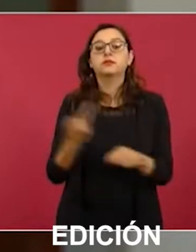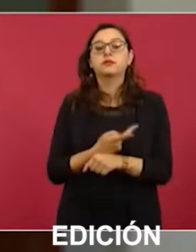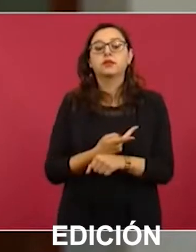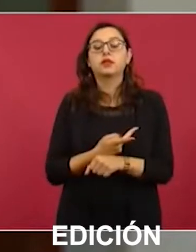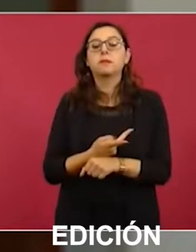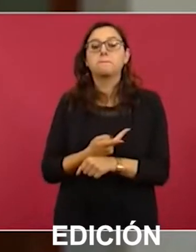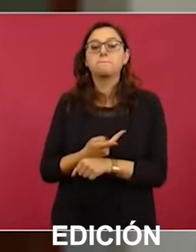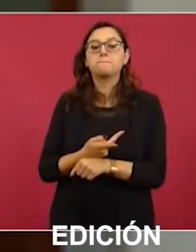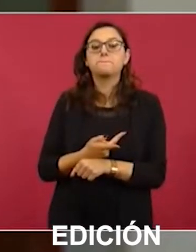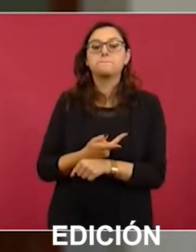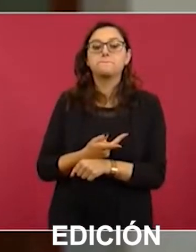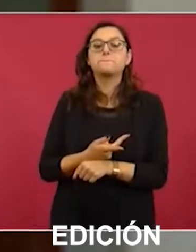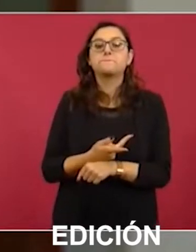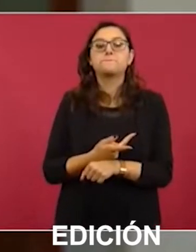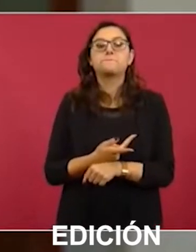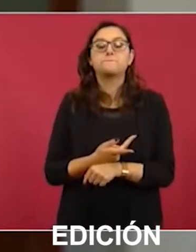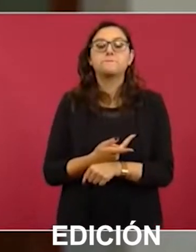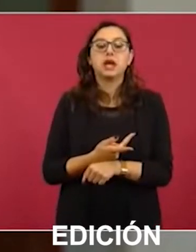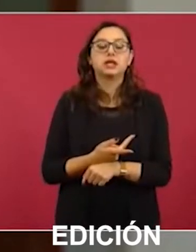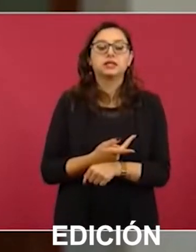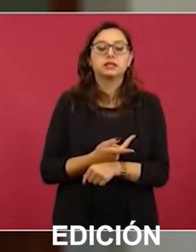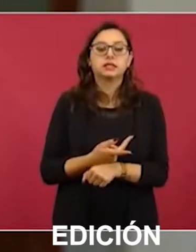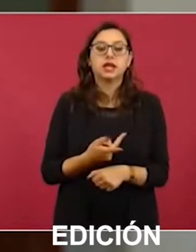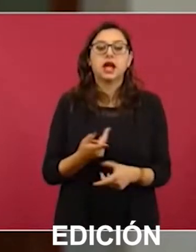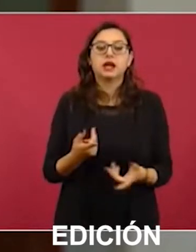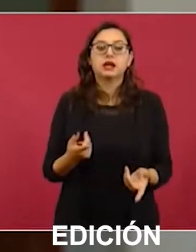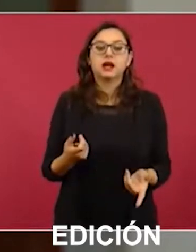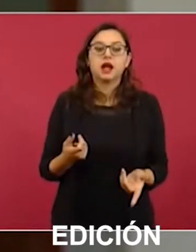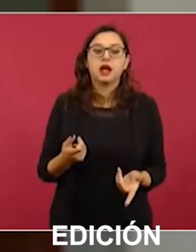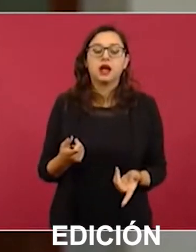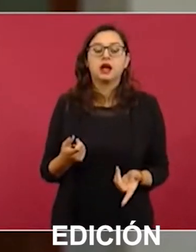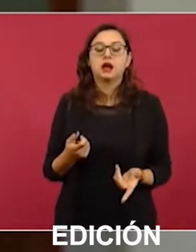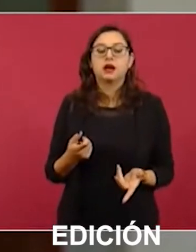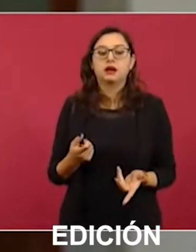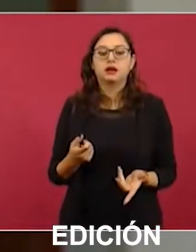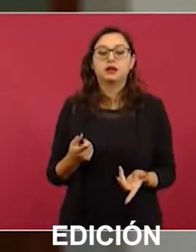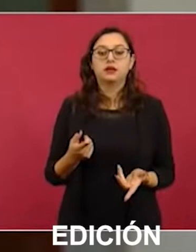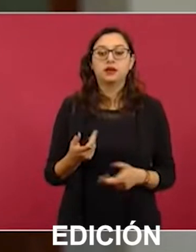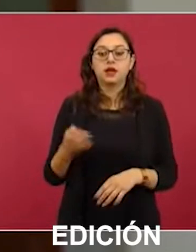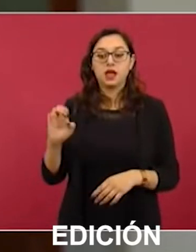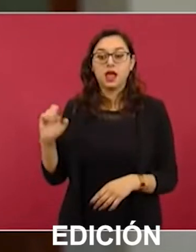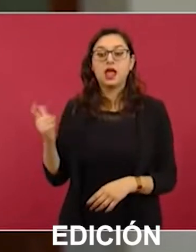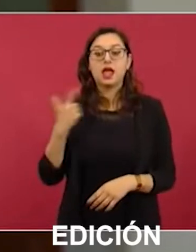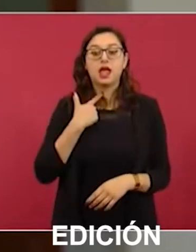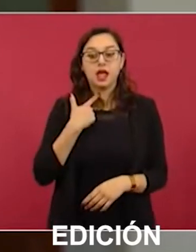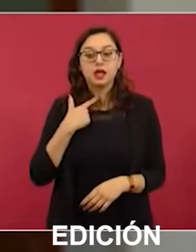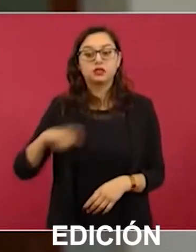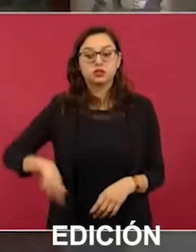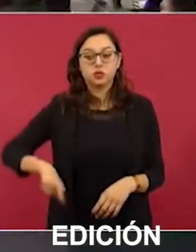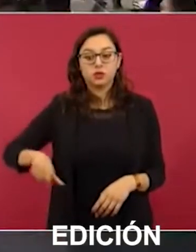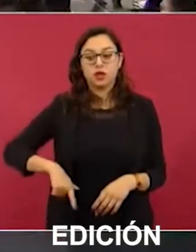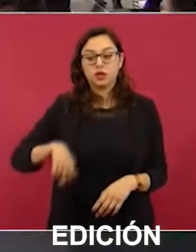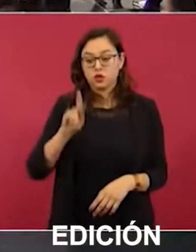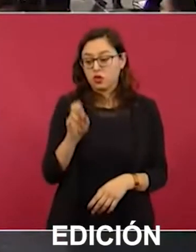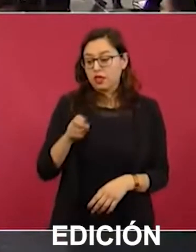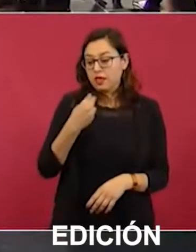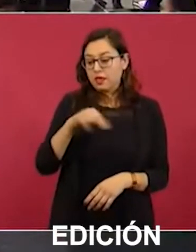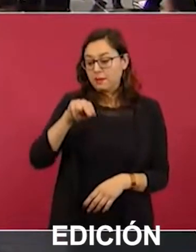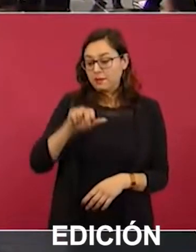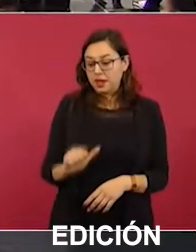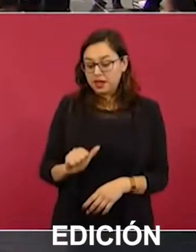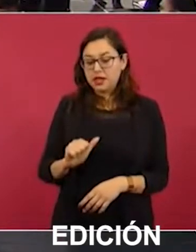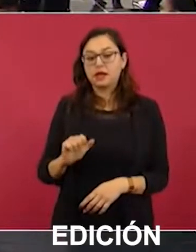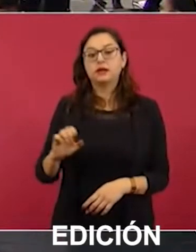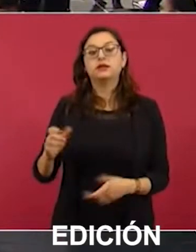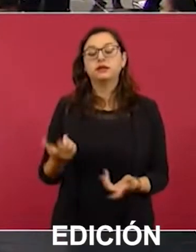negocios que se habían intentado hacer dentro del pasado sexenio Enrique Peña Nieto y en contubernio